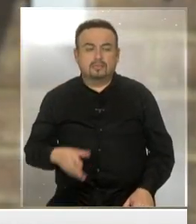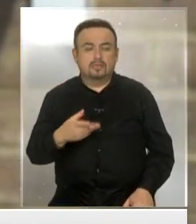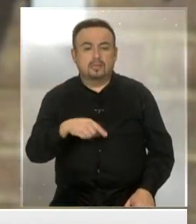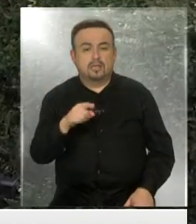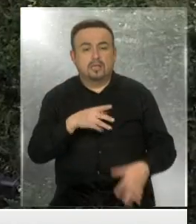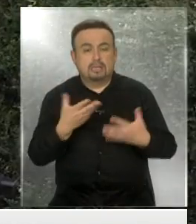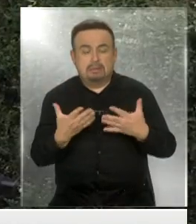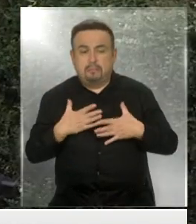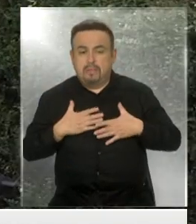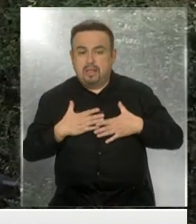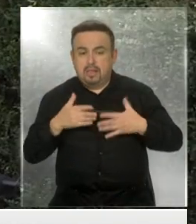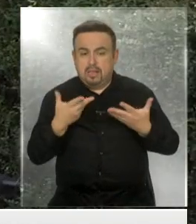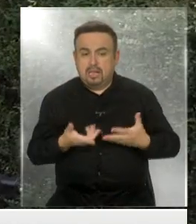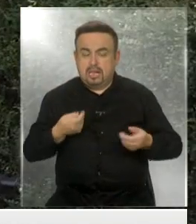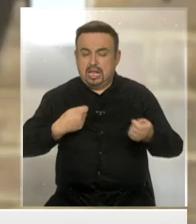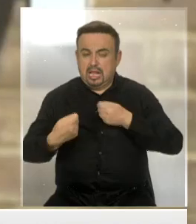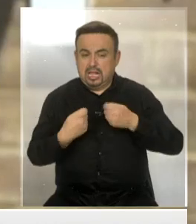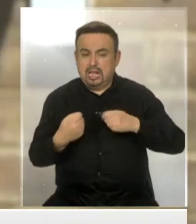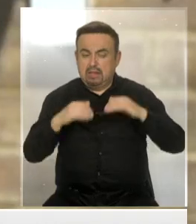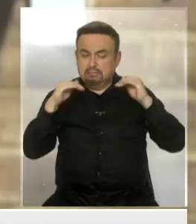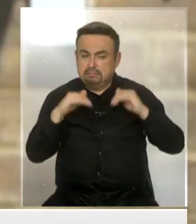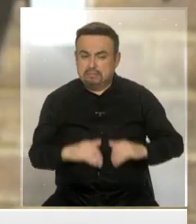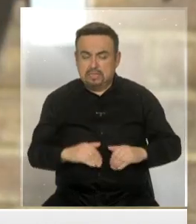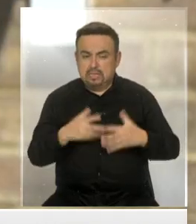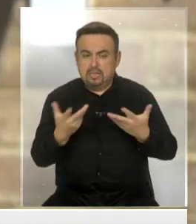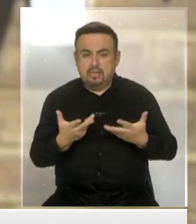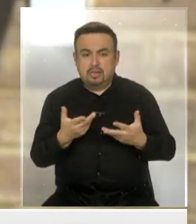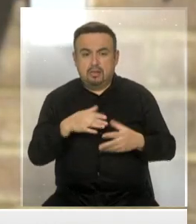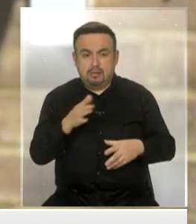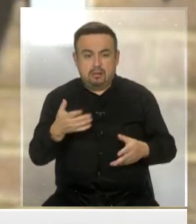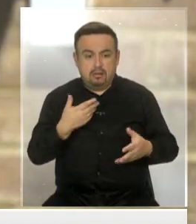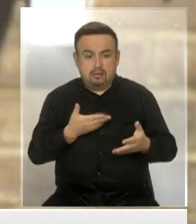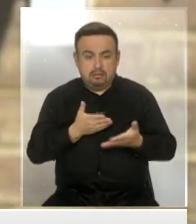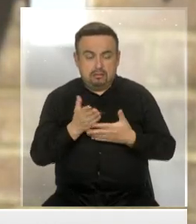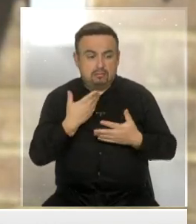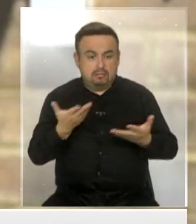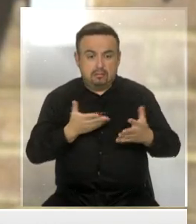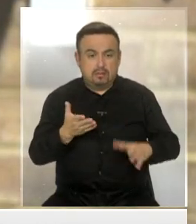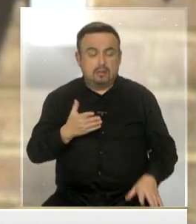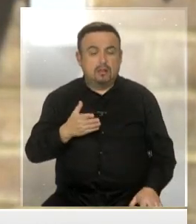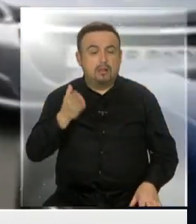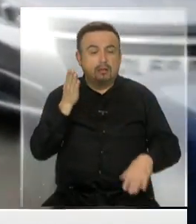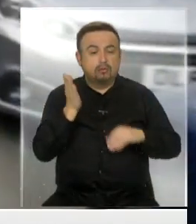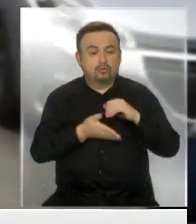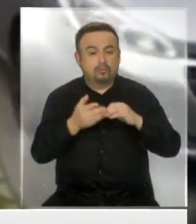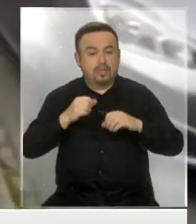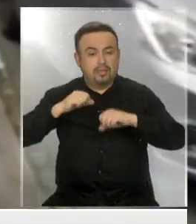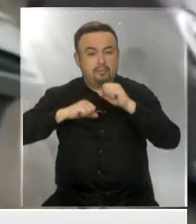Tengo miedo de que mi negocio se caiga por un precipicio una vez que termine mi suspensión temporal.